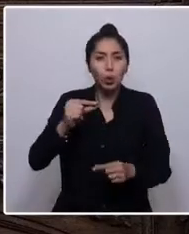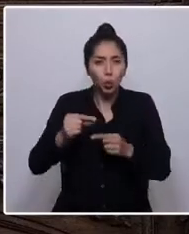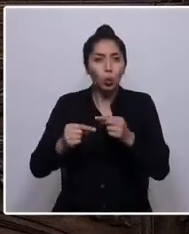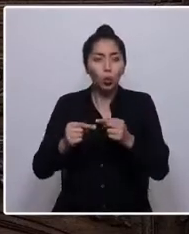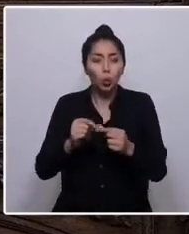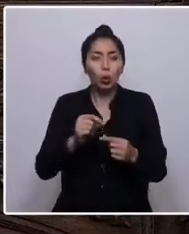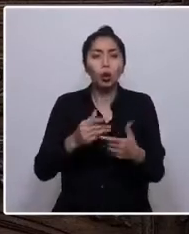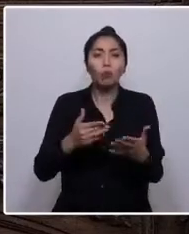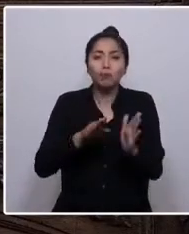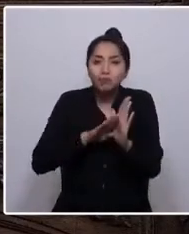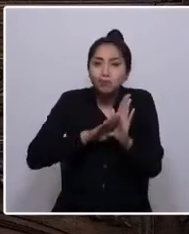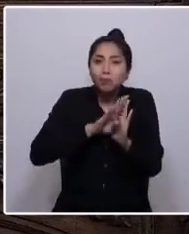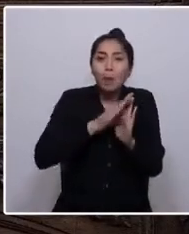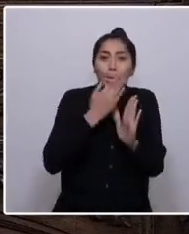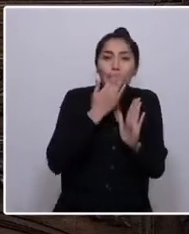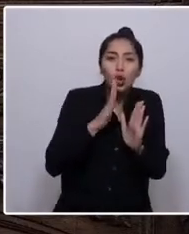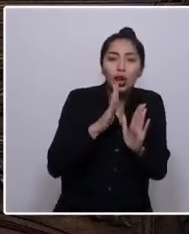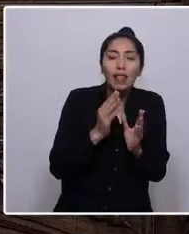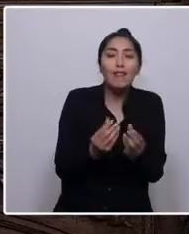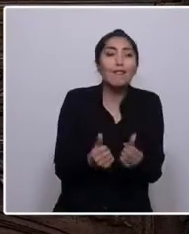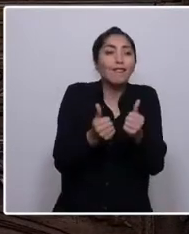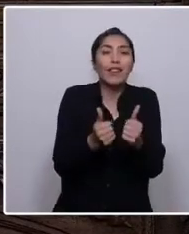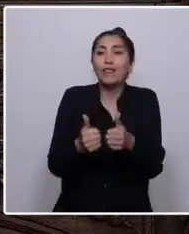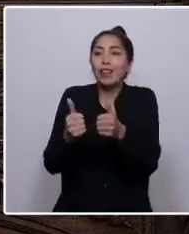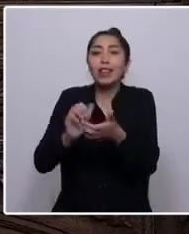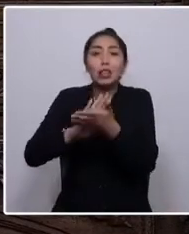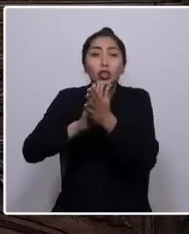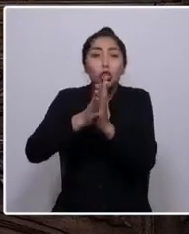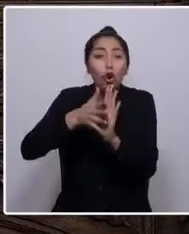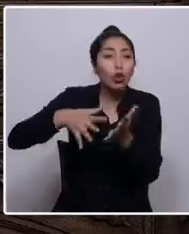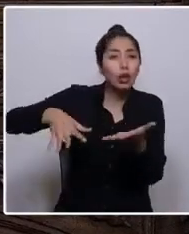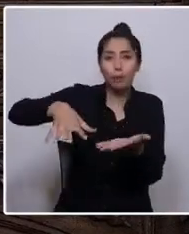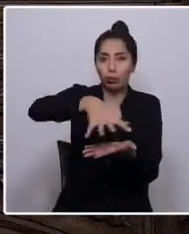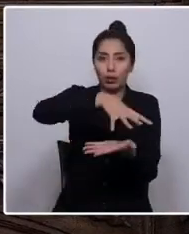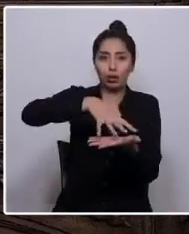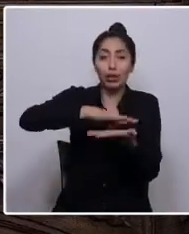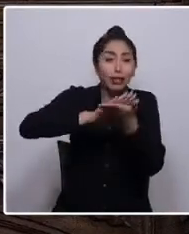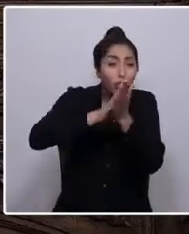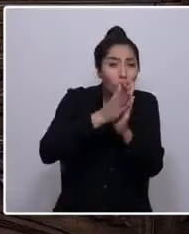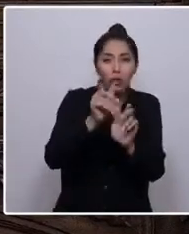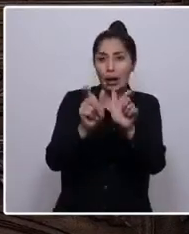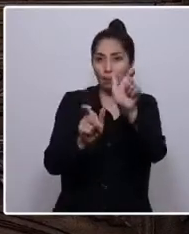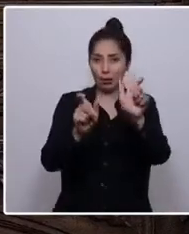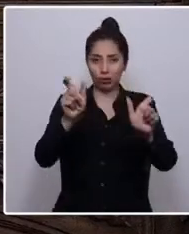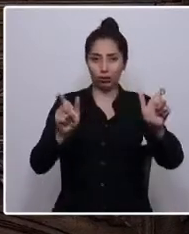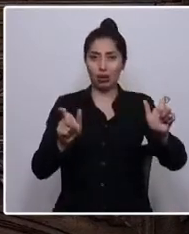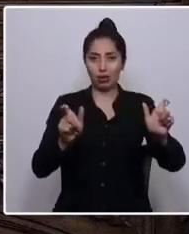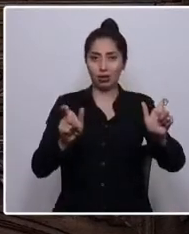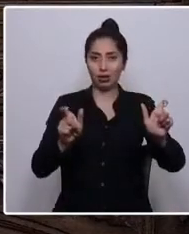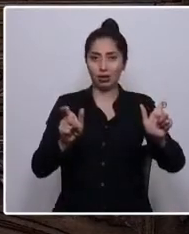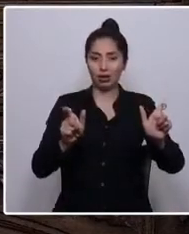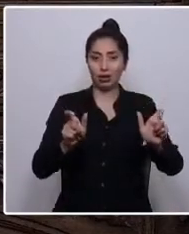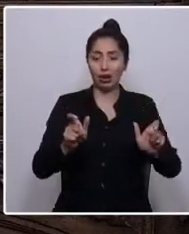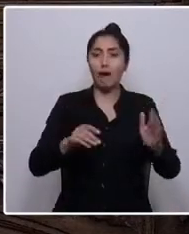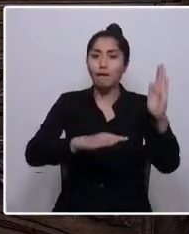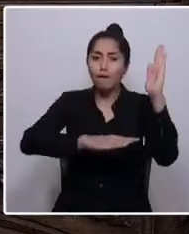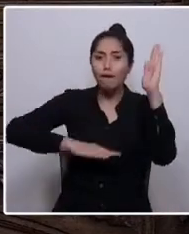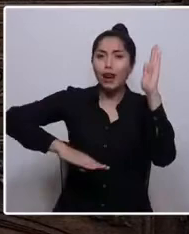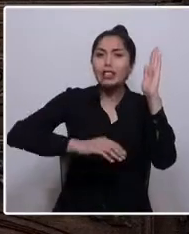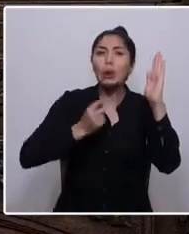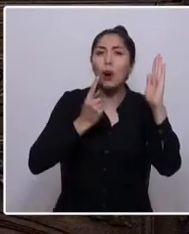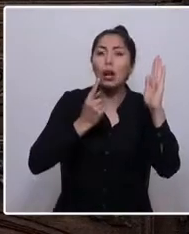de toda la población y de todos los individuos sobre la base de su participación